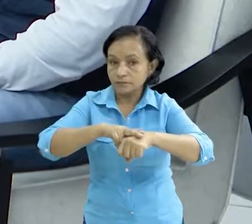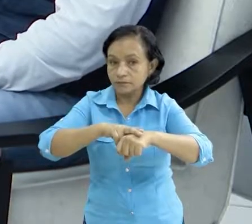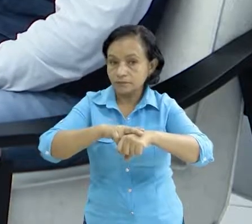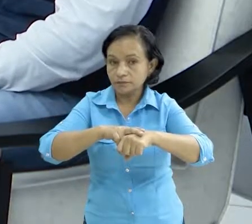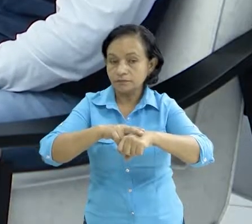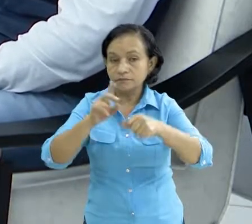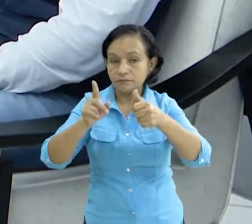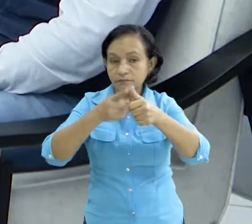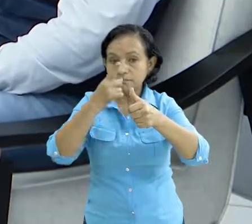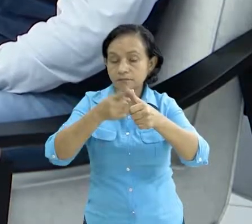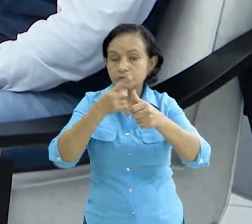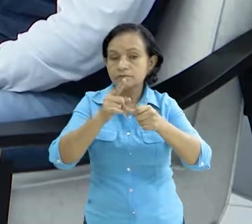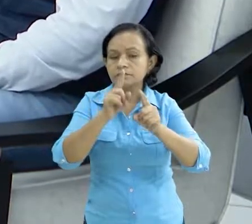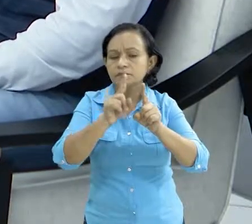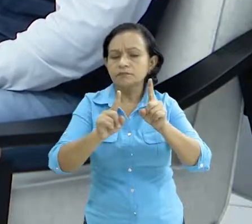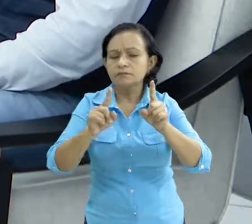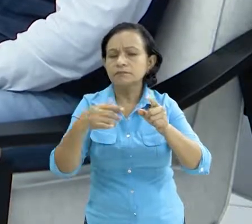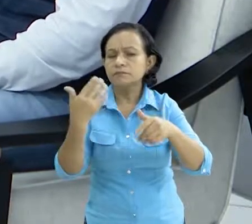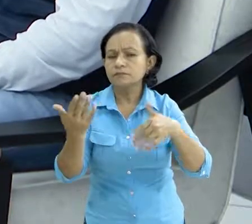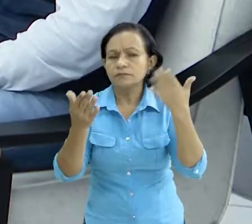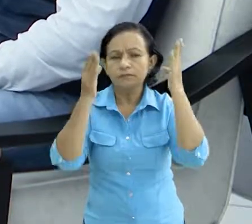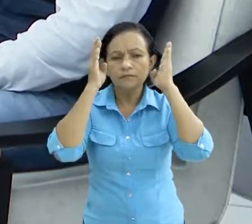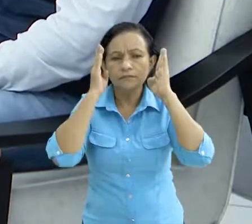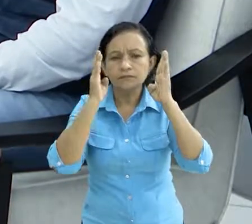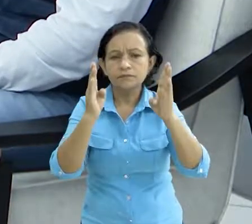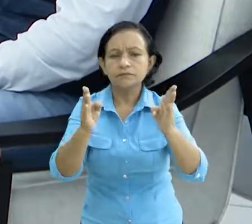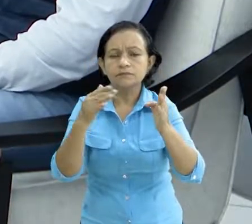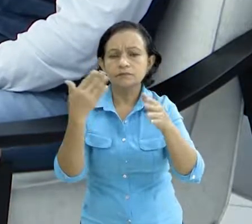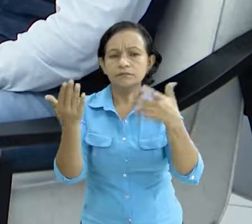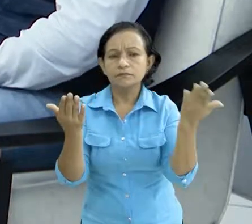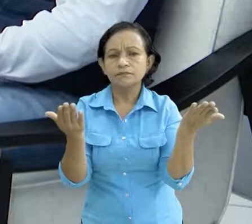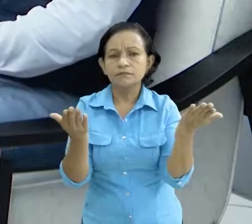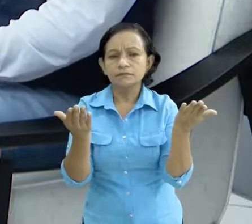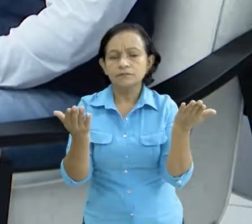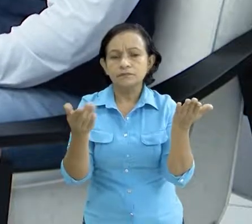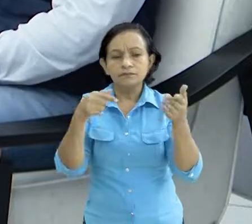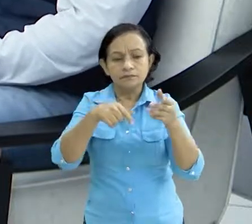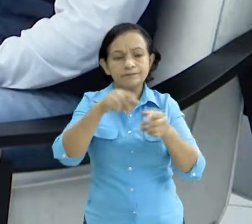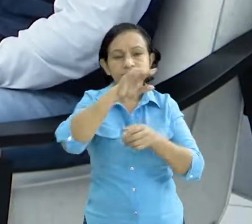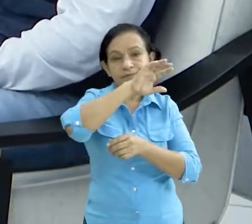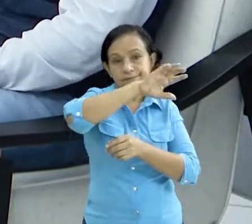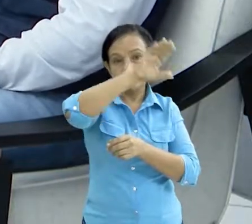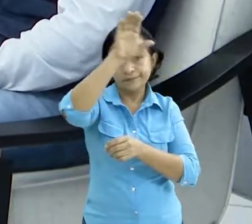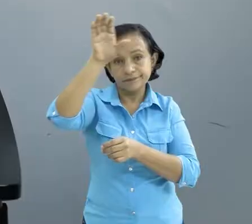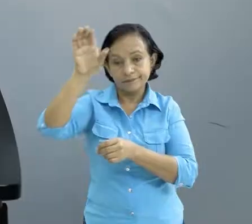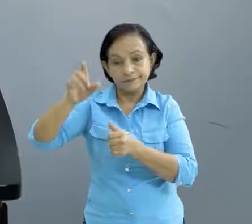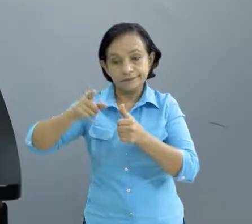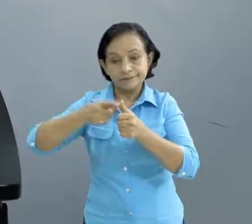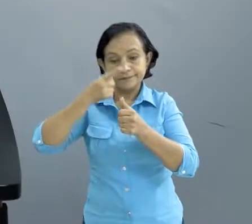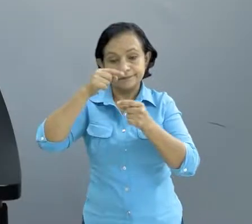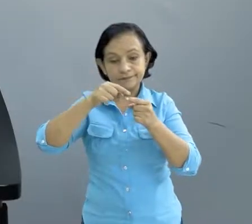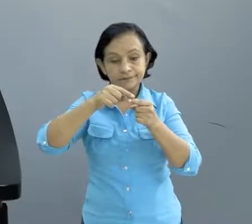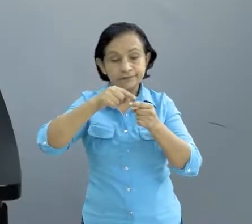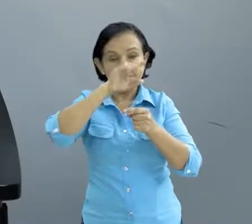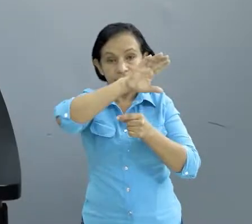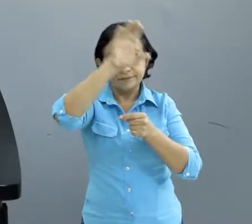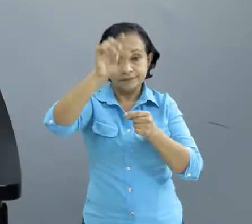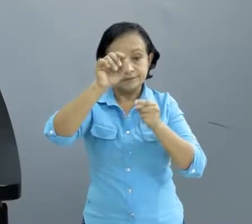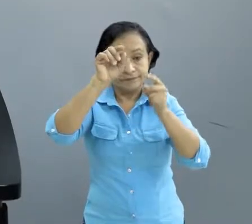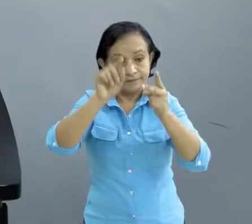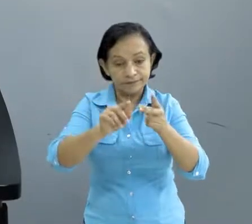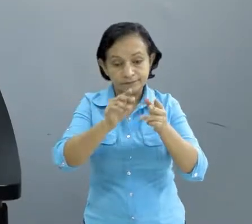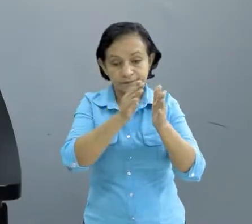pues entonces tu primer nivel de atención es el nivel departamental, ¿verdad? Con el nivel departamental